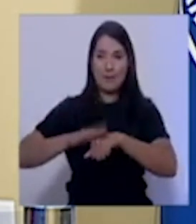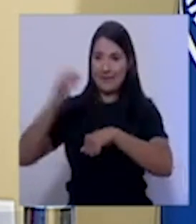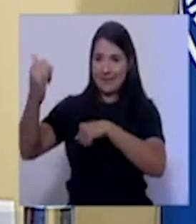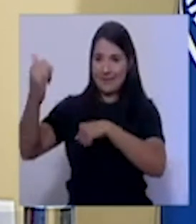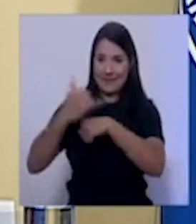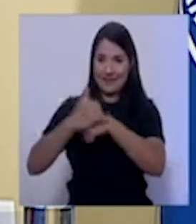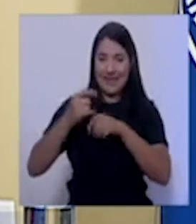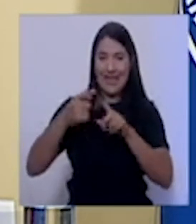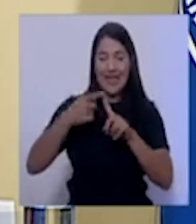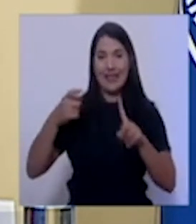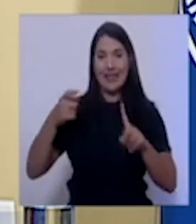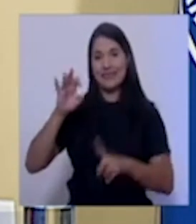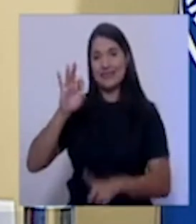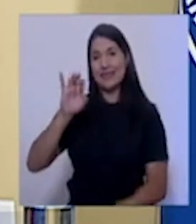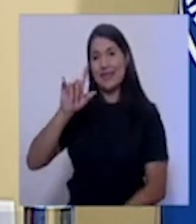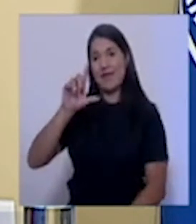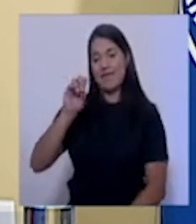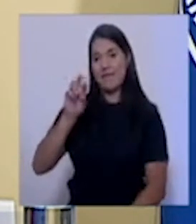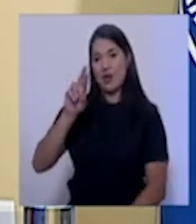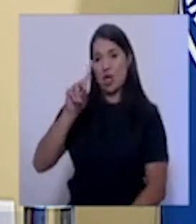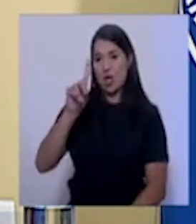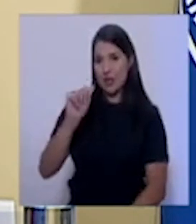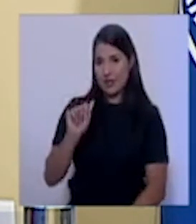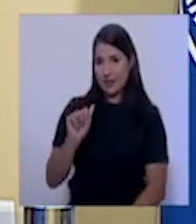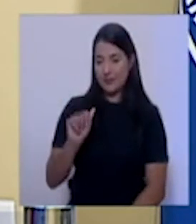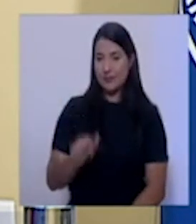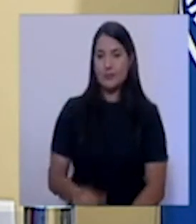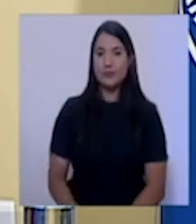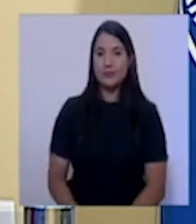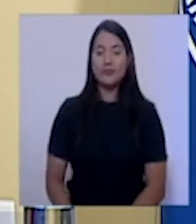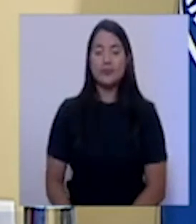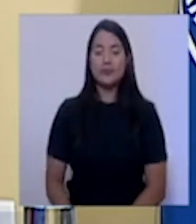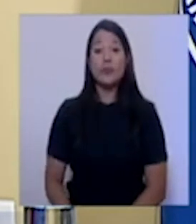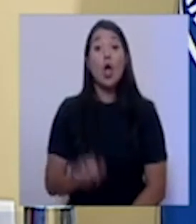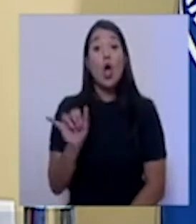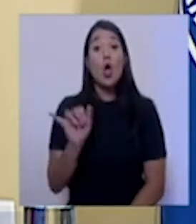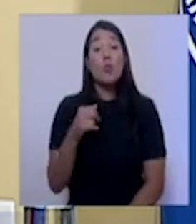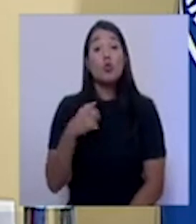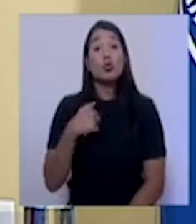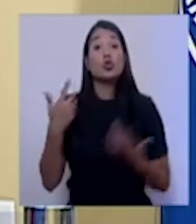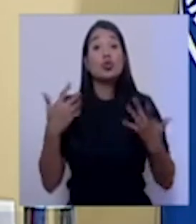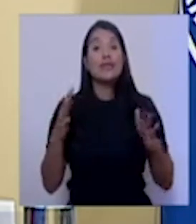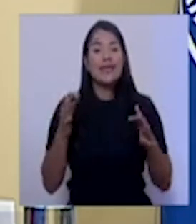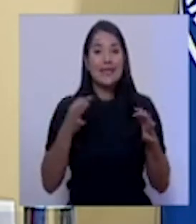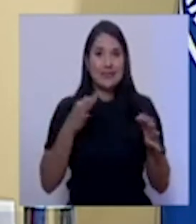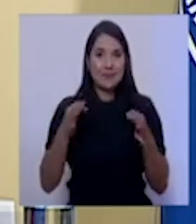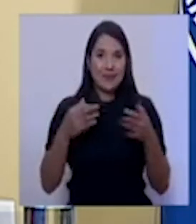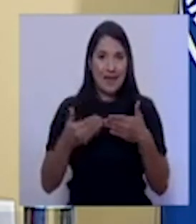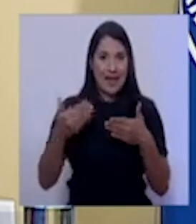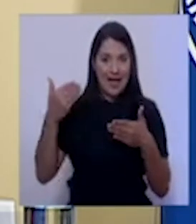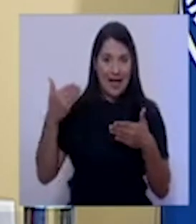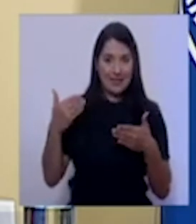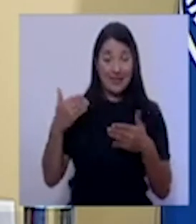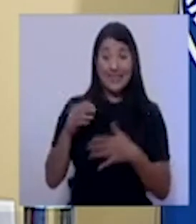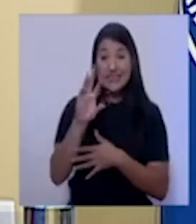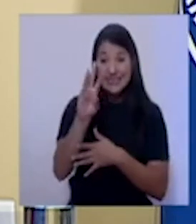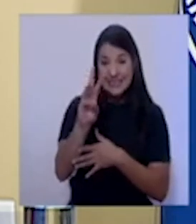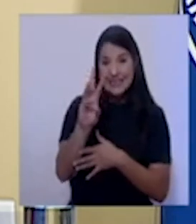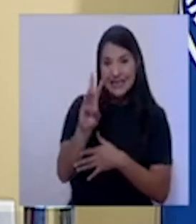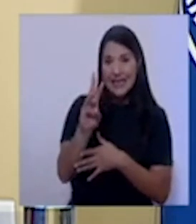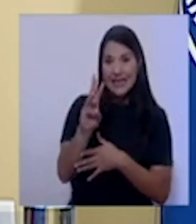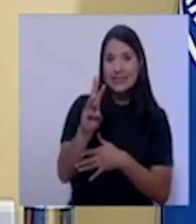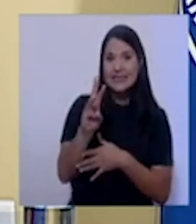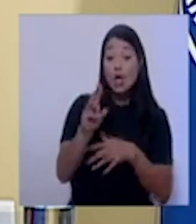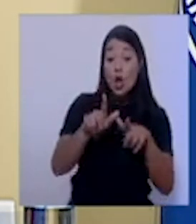ciudadanos que habitan en la Florida. Como mencioné hace un rato, los seis estados que estamos habilitando